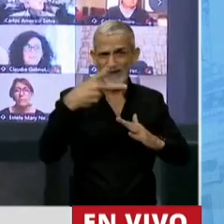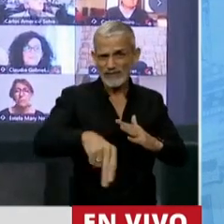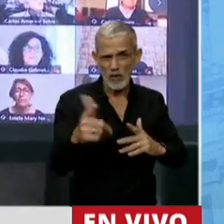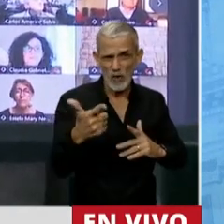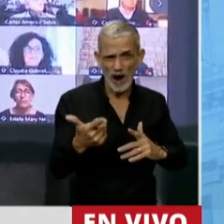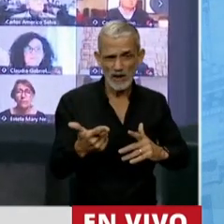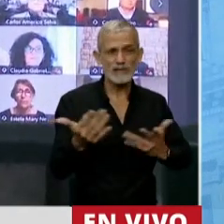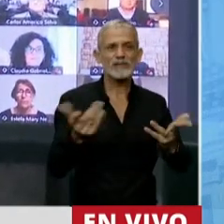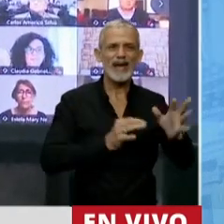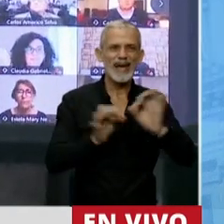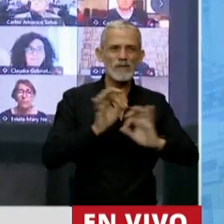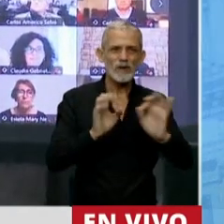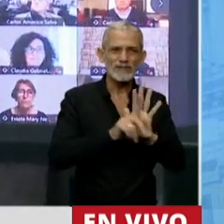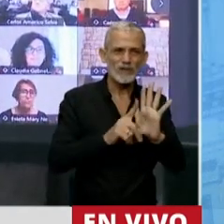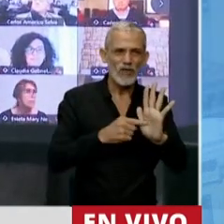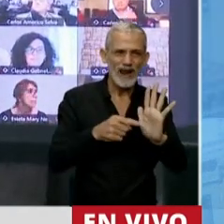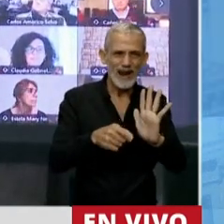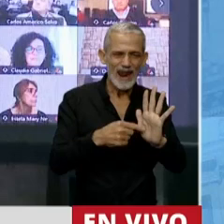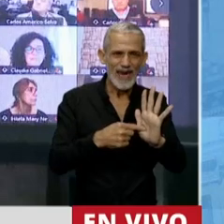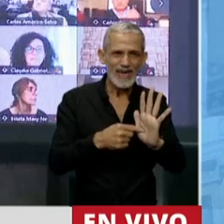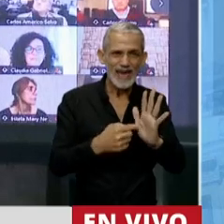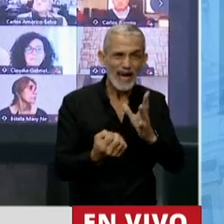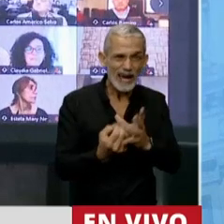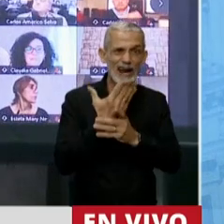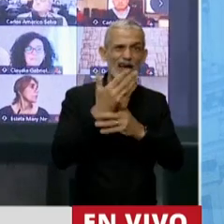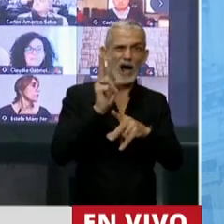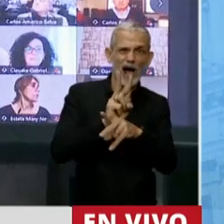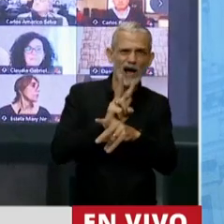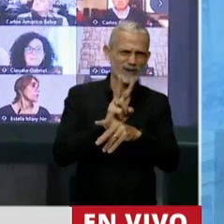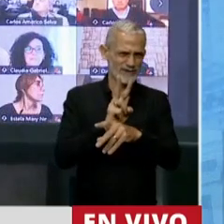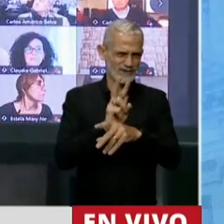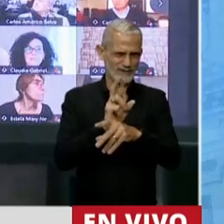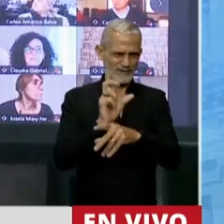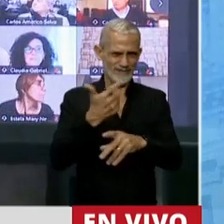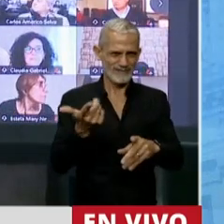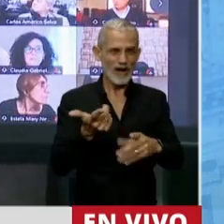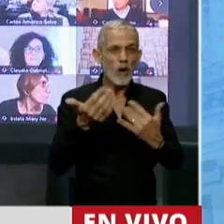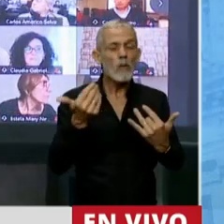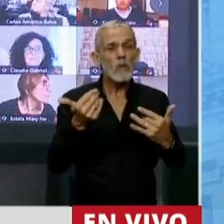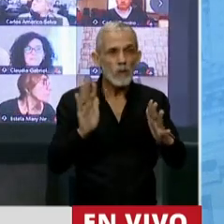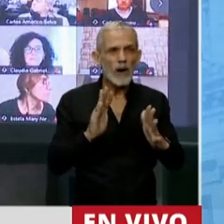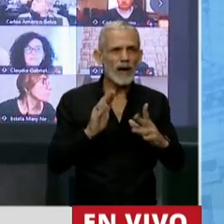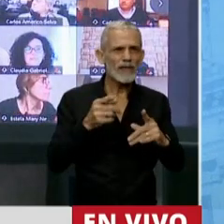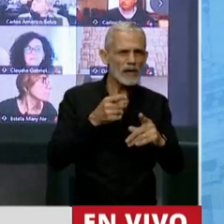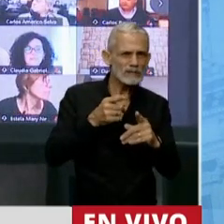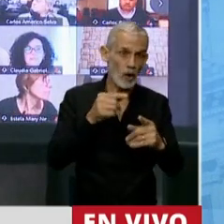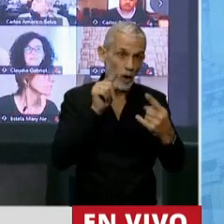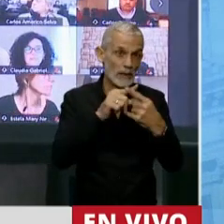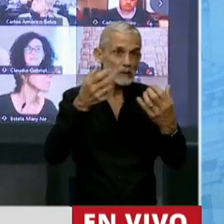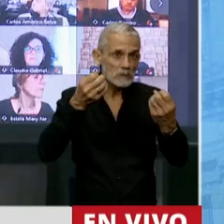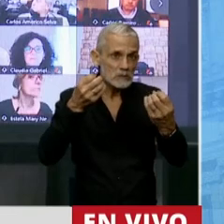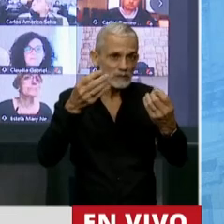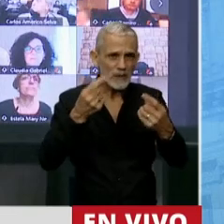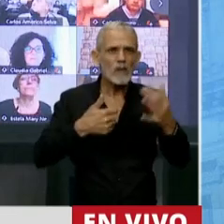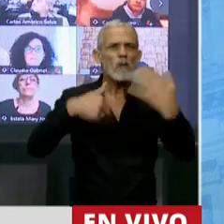por lo que el proyecto de ley no crea, por más que pueda perseguir una buena intención, una